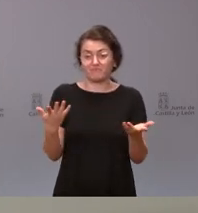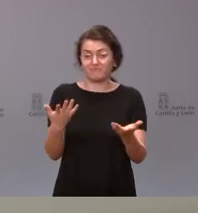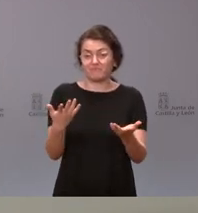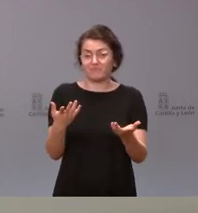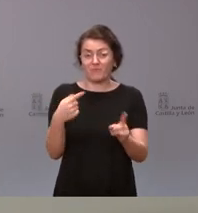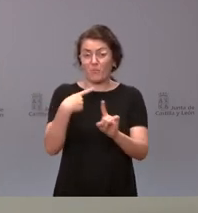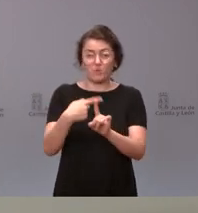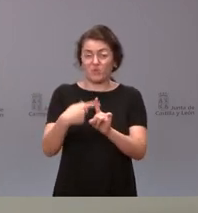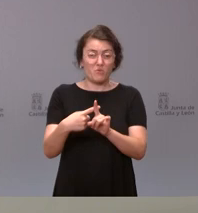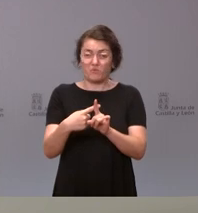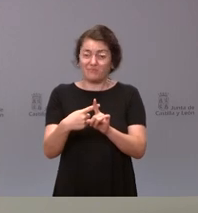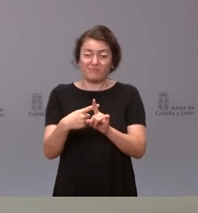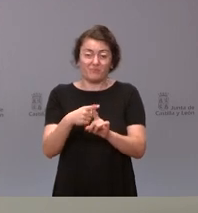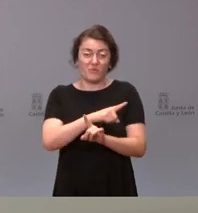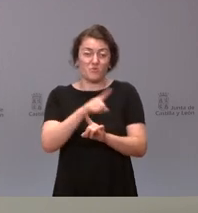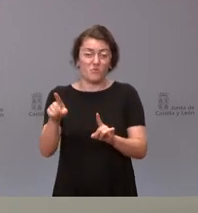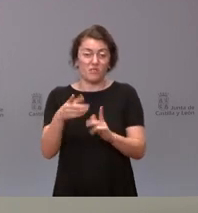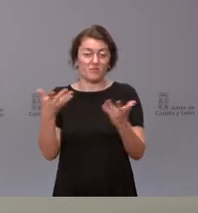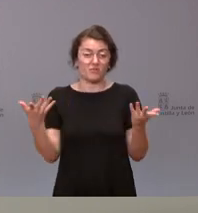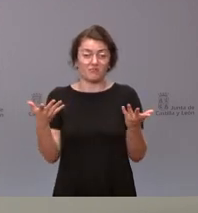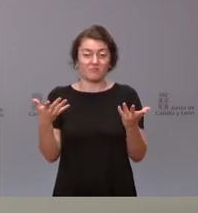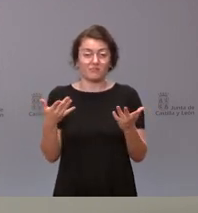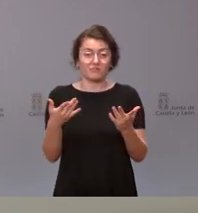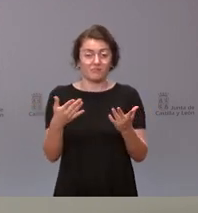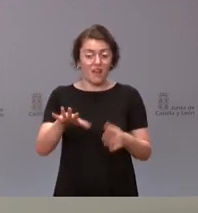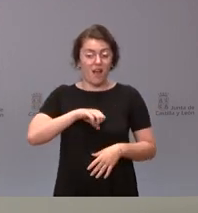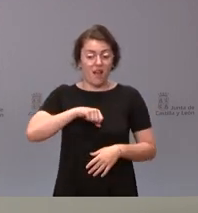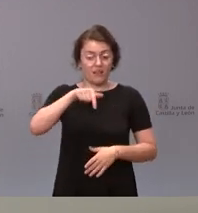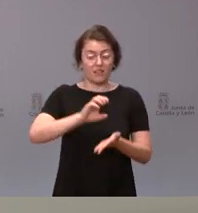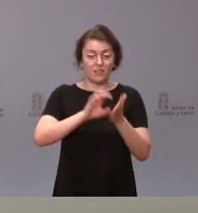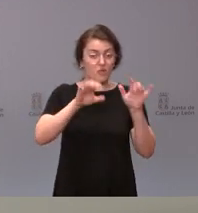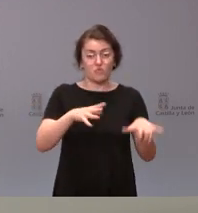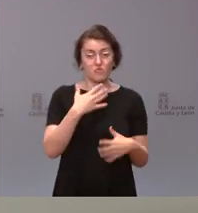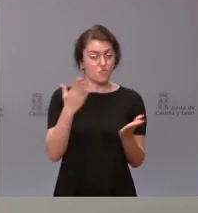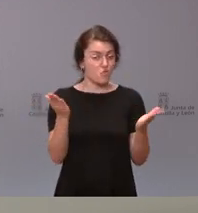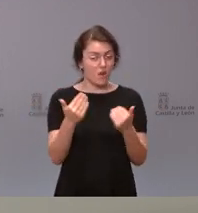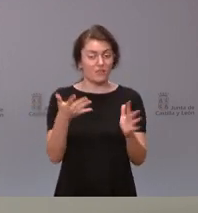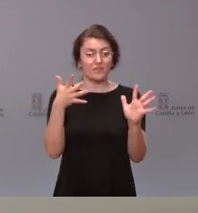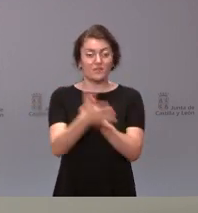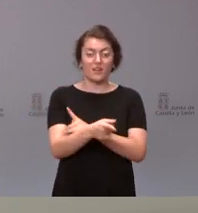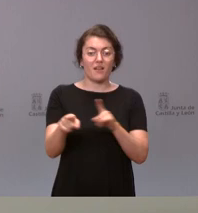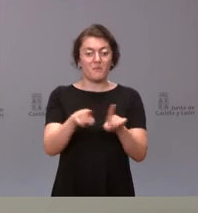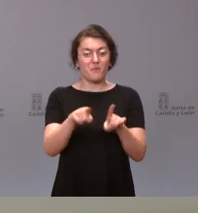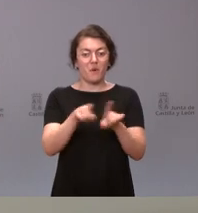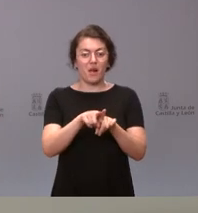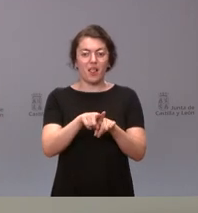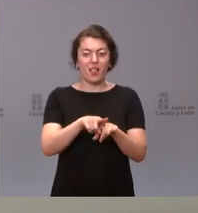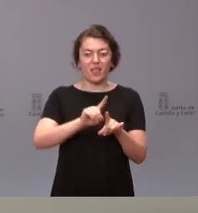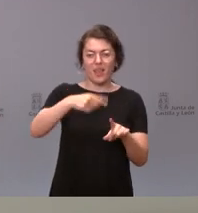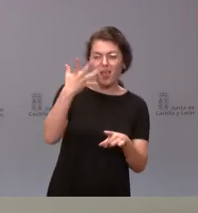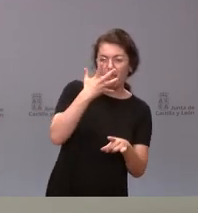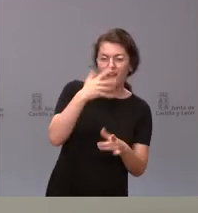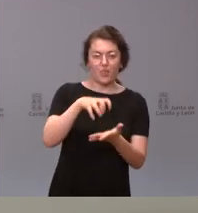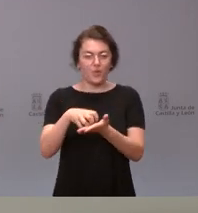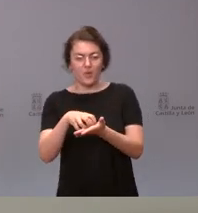afortunadamente, ningún caso para nuestra comunidad autónoma y así evitamos cualquier tipo de especulación o duda. Y también estamos